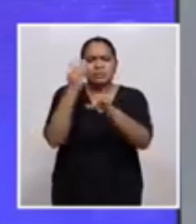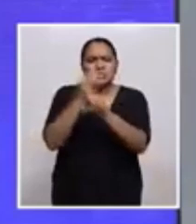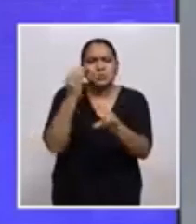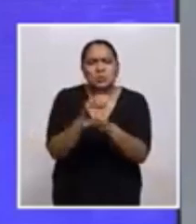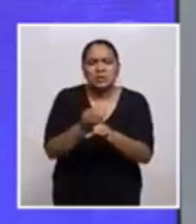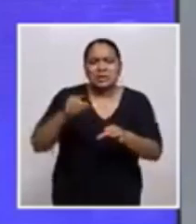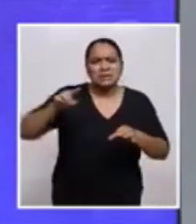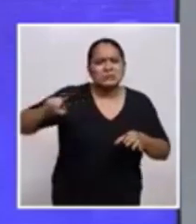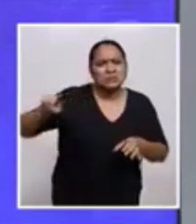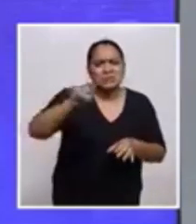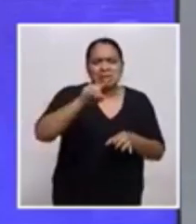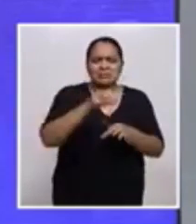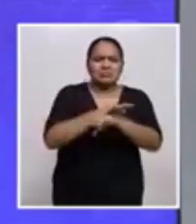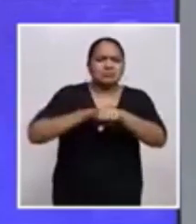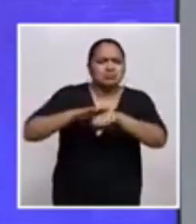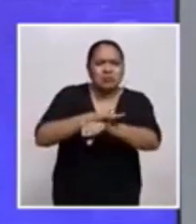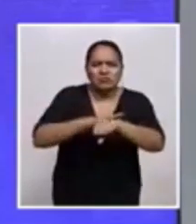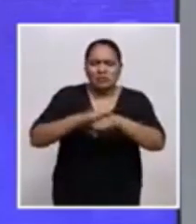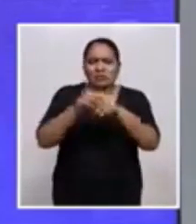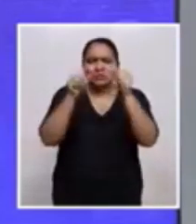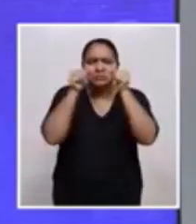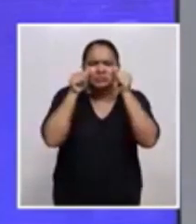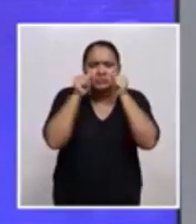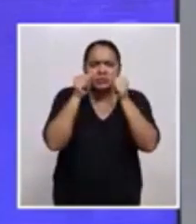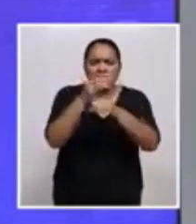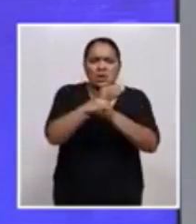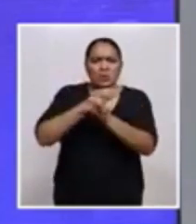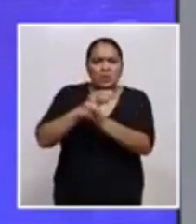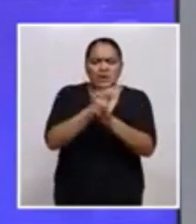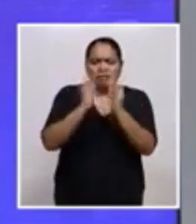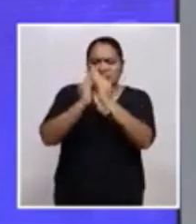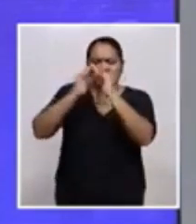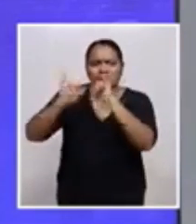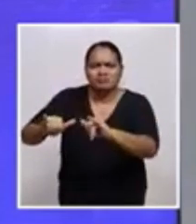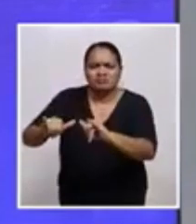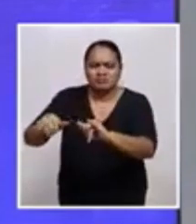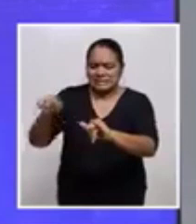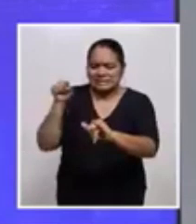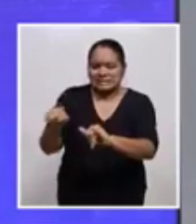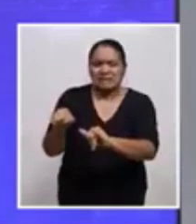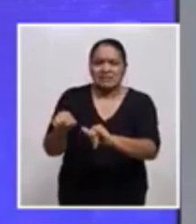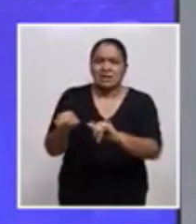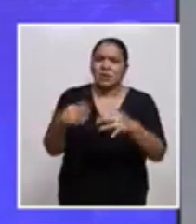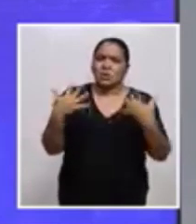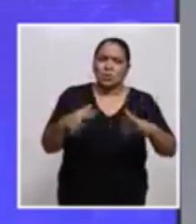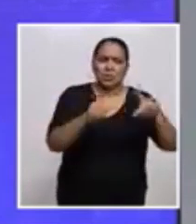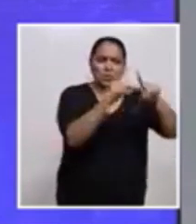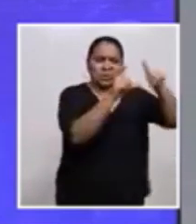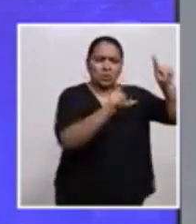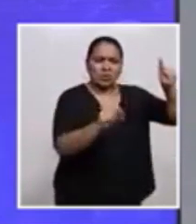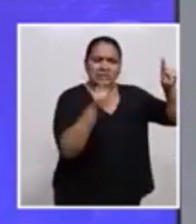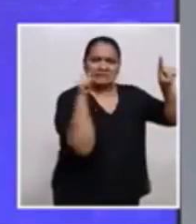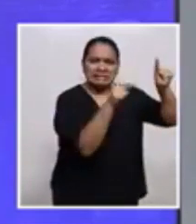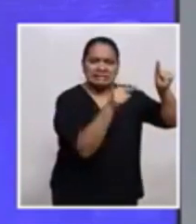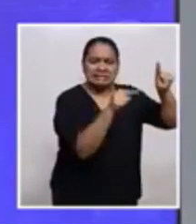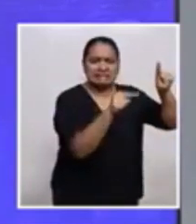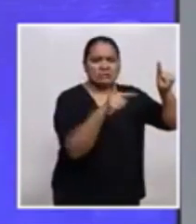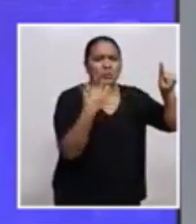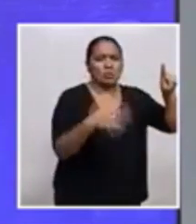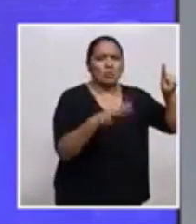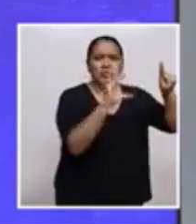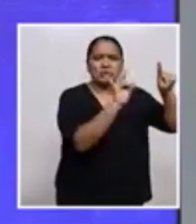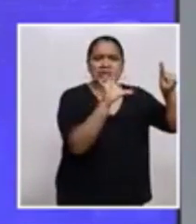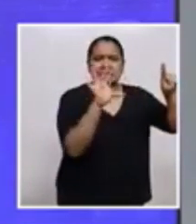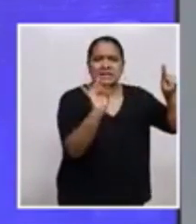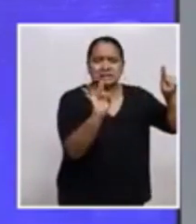no hay que bajar la guardia, todos a mantenernos en nuestras casas. Ya vemos las cantidades importantes de personas afectadas en el